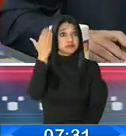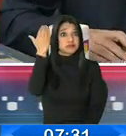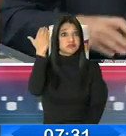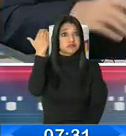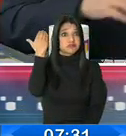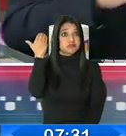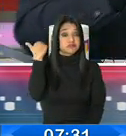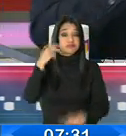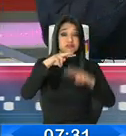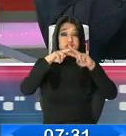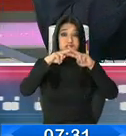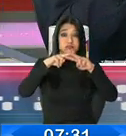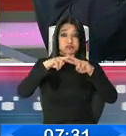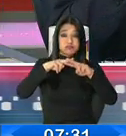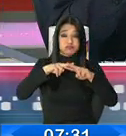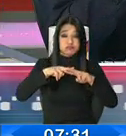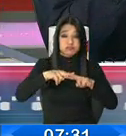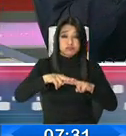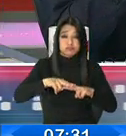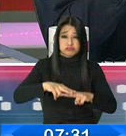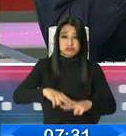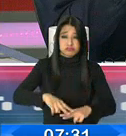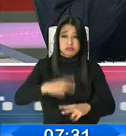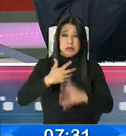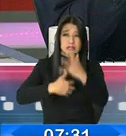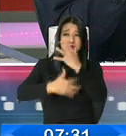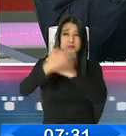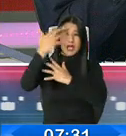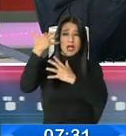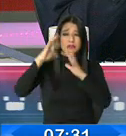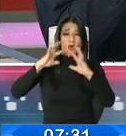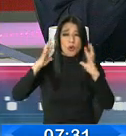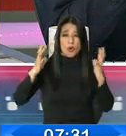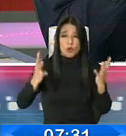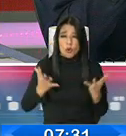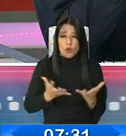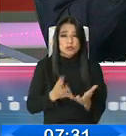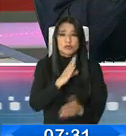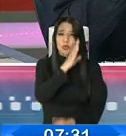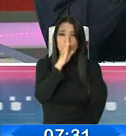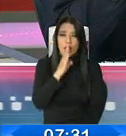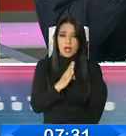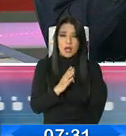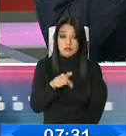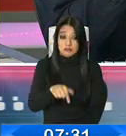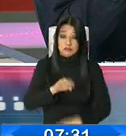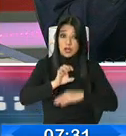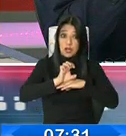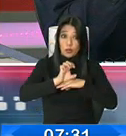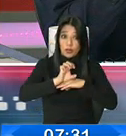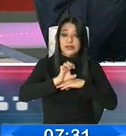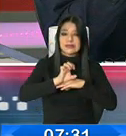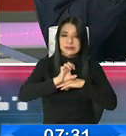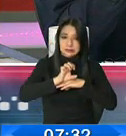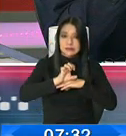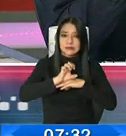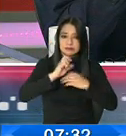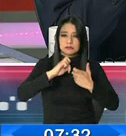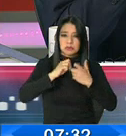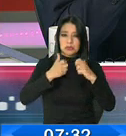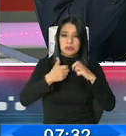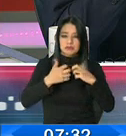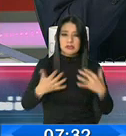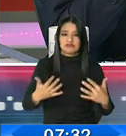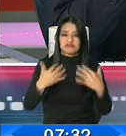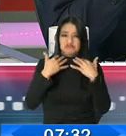parangones si la historia, la humanidad realmente no, porque es una crisis que ha golpeado no solamente